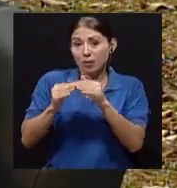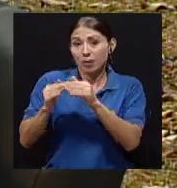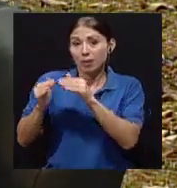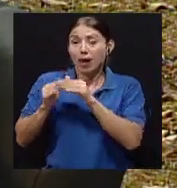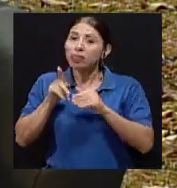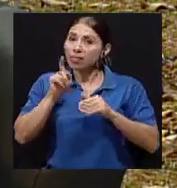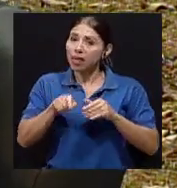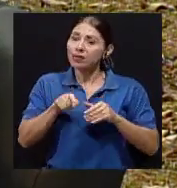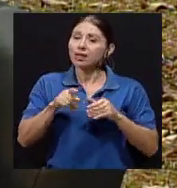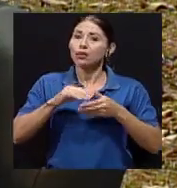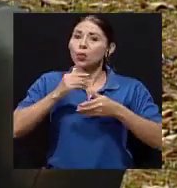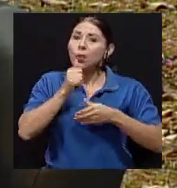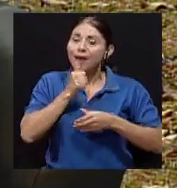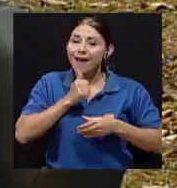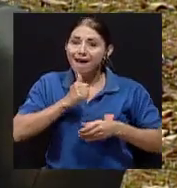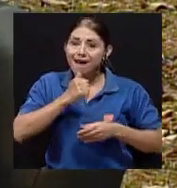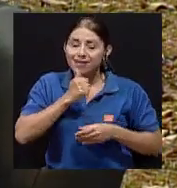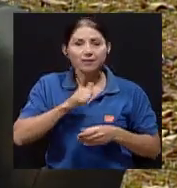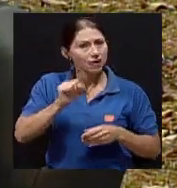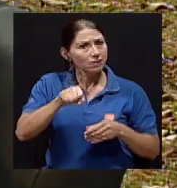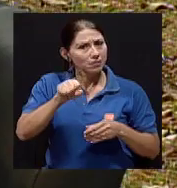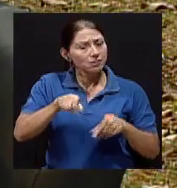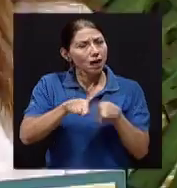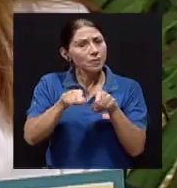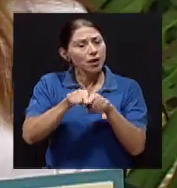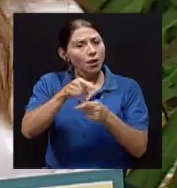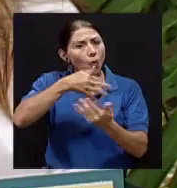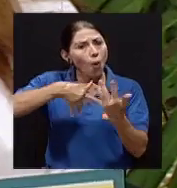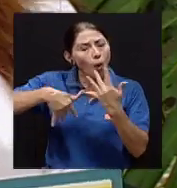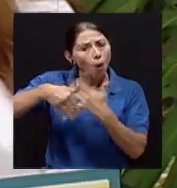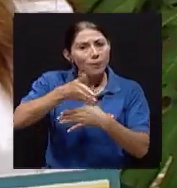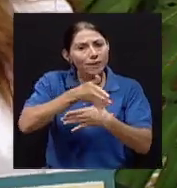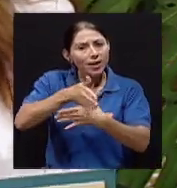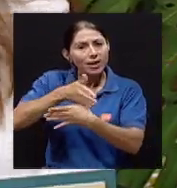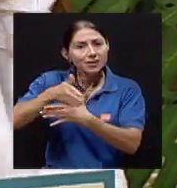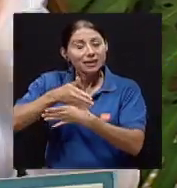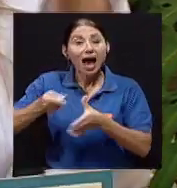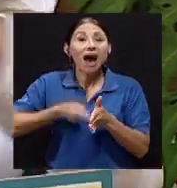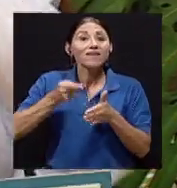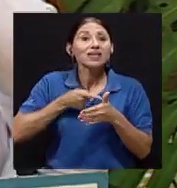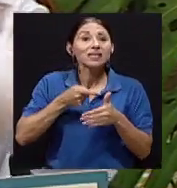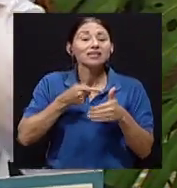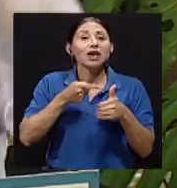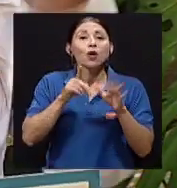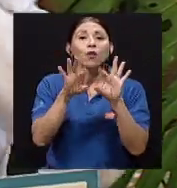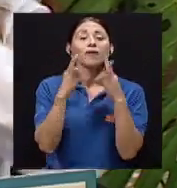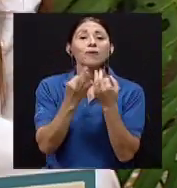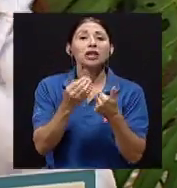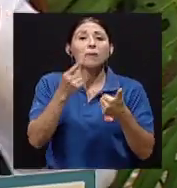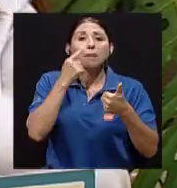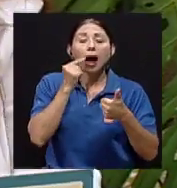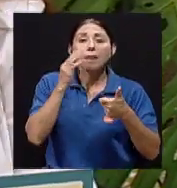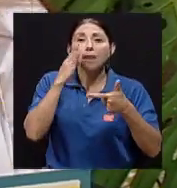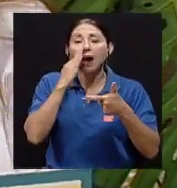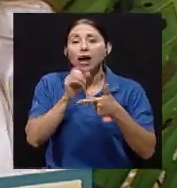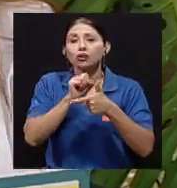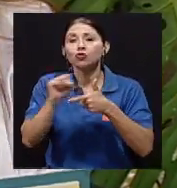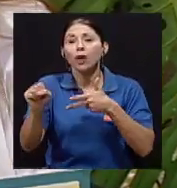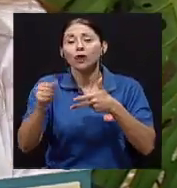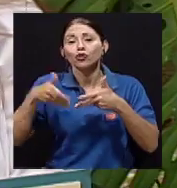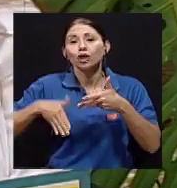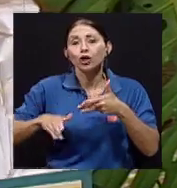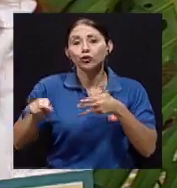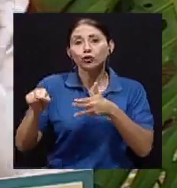convivencia también, verdad, del día a día. Hay también familias que viven, papá, mamá, suegros, hijos, nietos, de todos en una misma